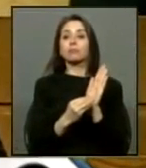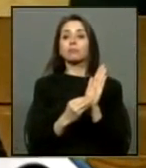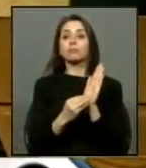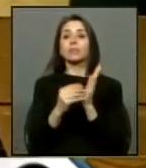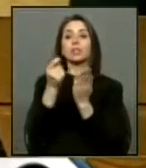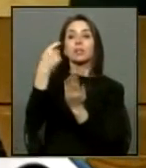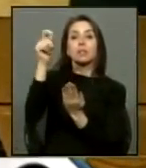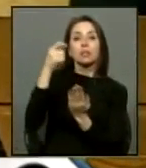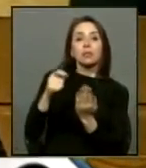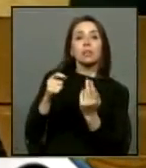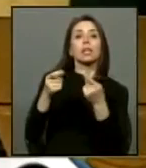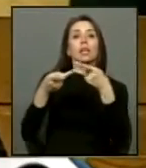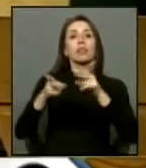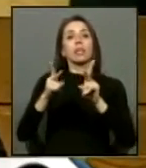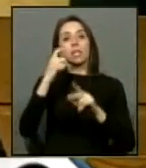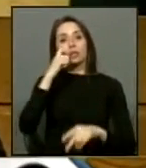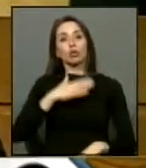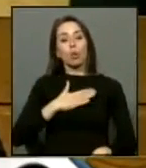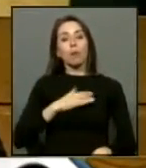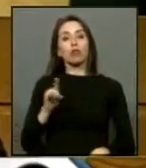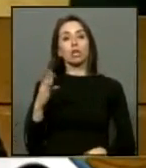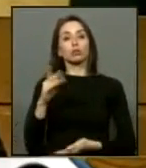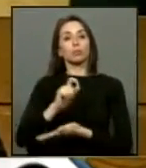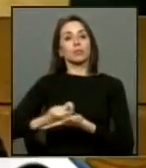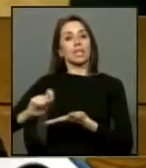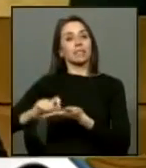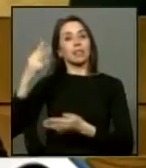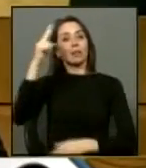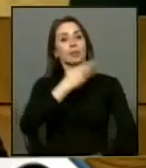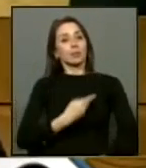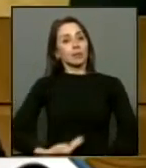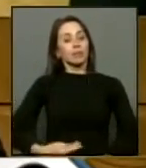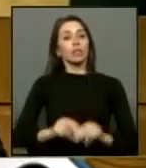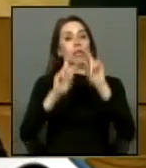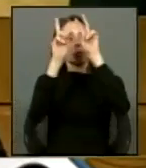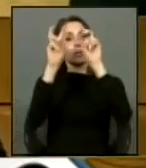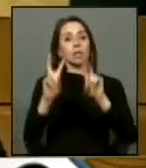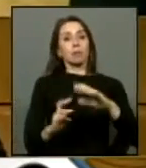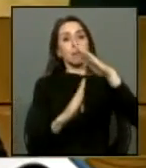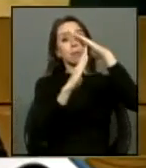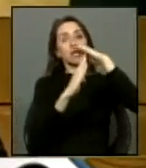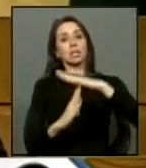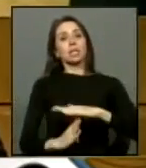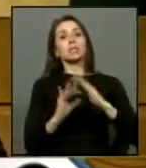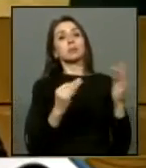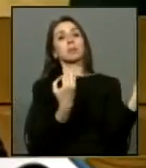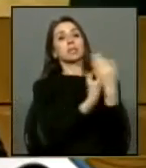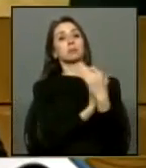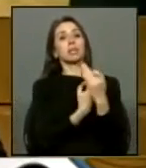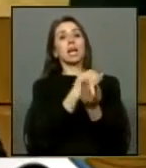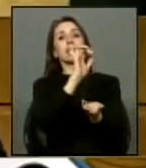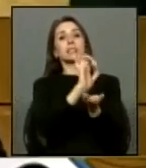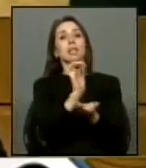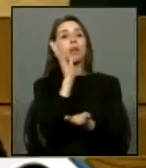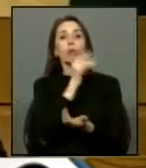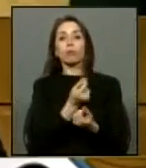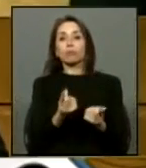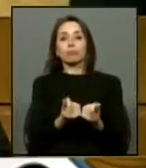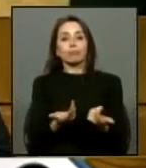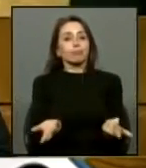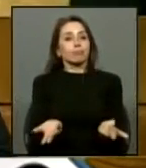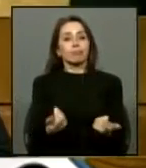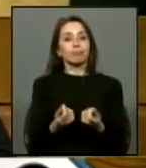materia de derechos humanos en la subsecretaría quedaron pendientes muchísimos temas y la gran explicación siempre es que al Estado le faltan recursos